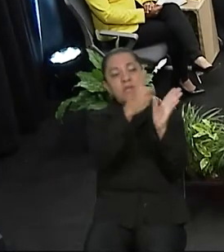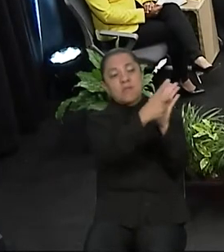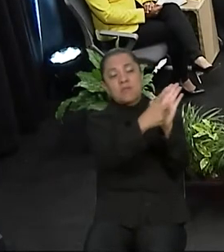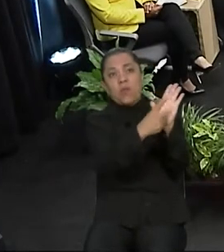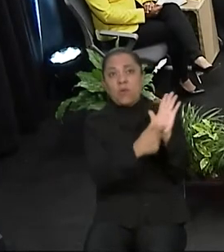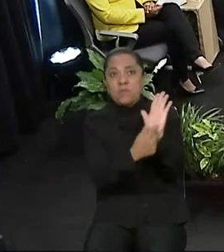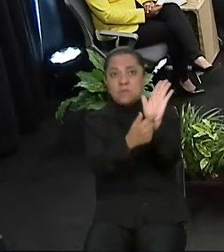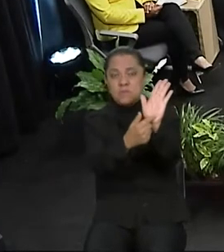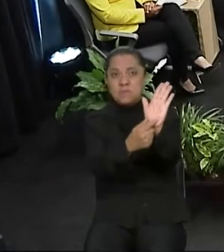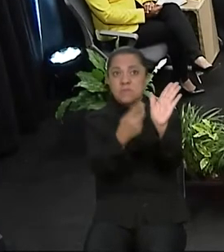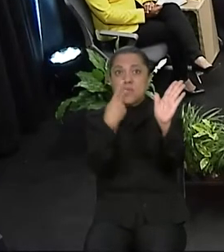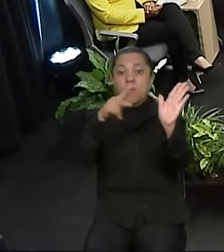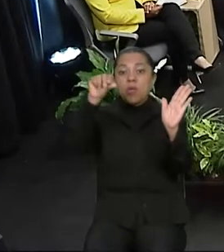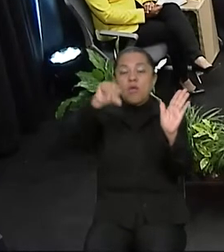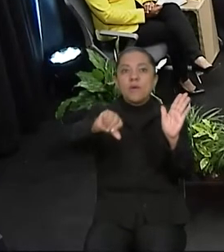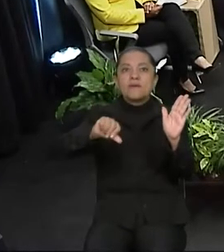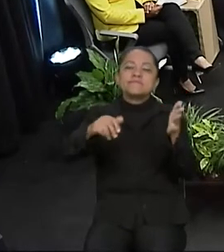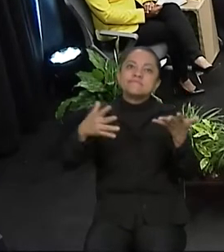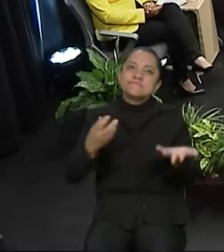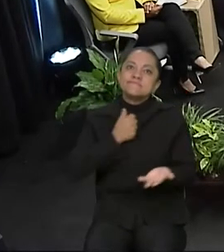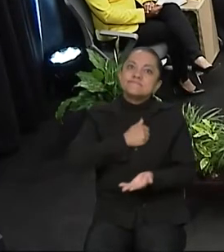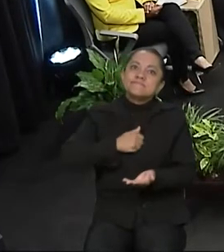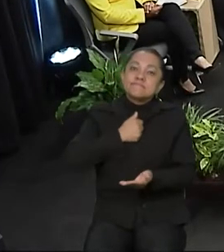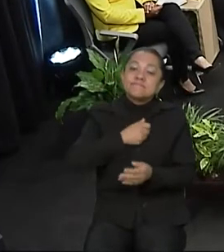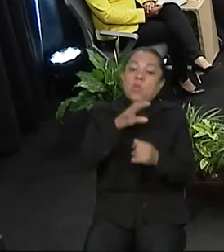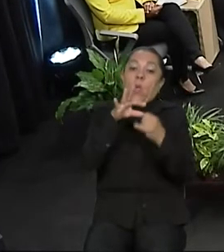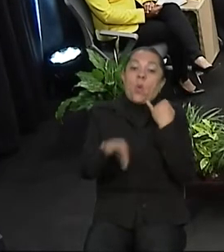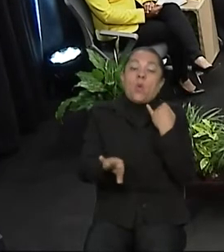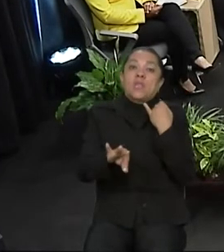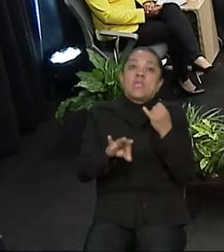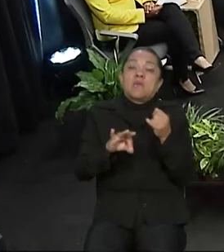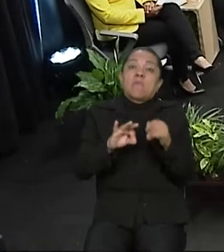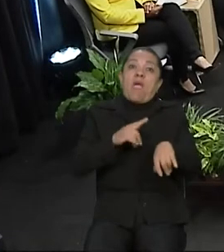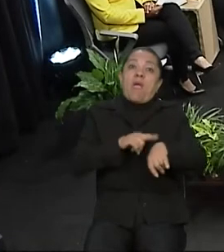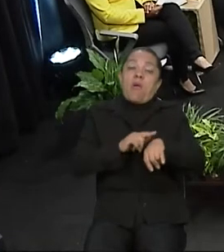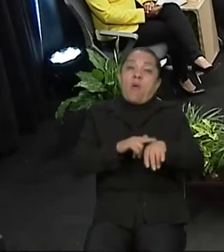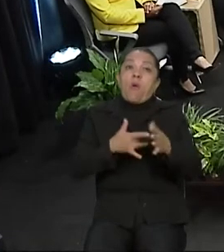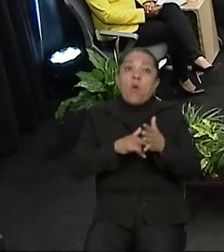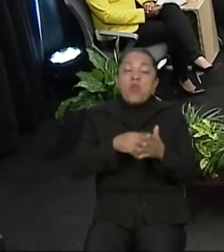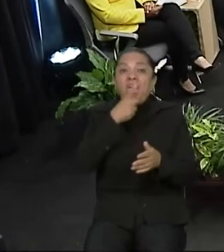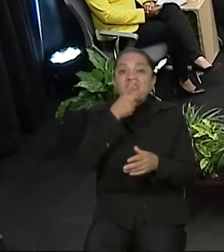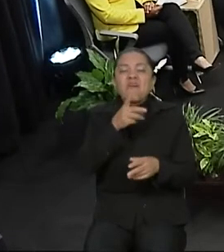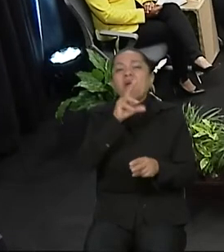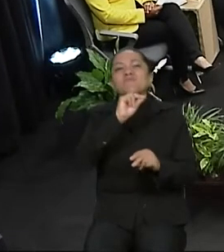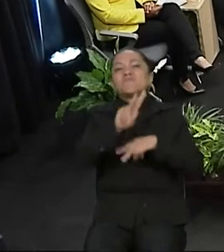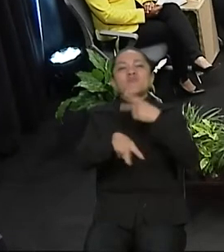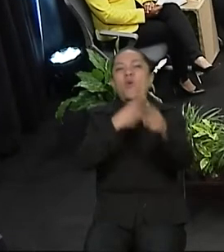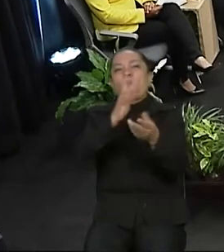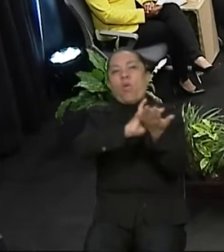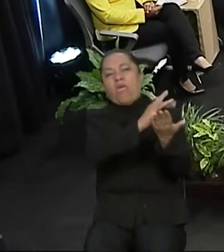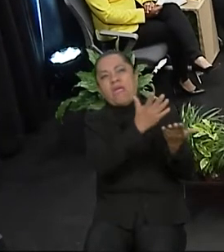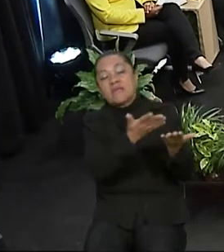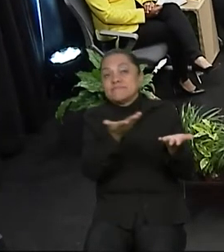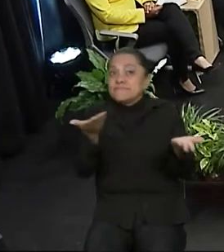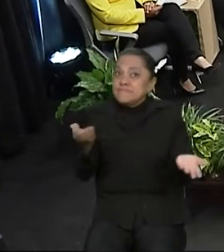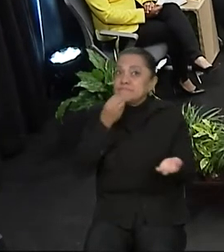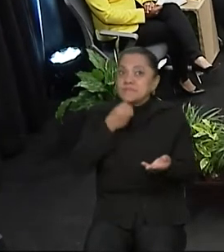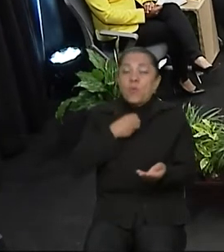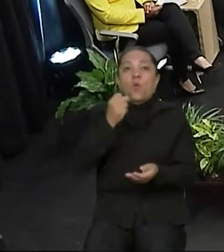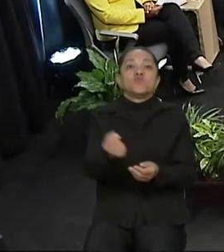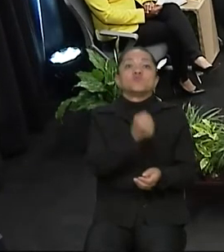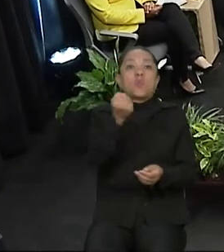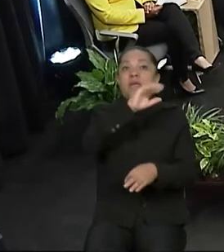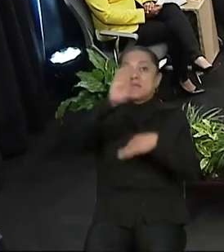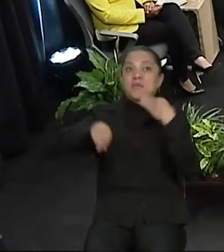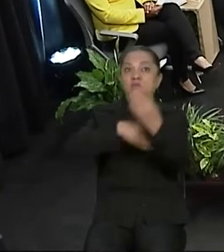lamentablemente que de última hora decidieron no acompañarnos. Suerte y éxito a todas y todos. Muchísimas